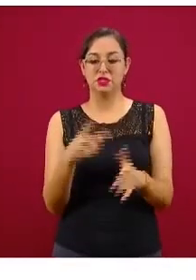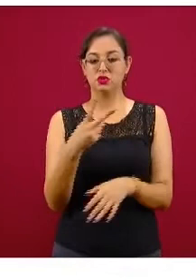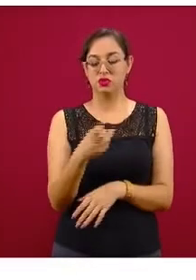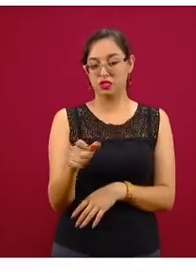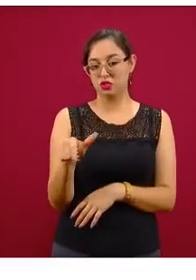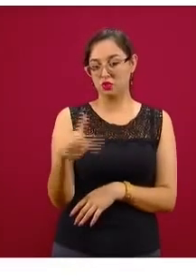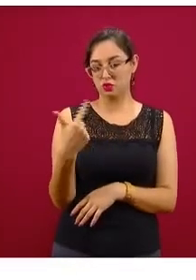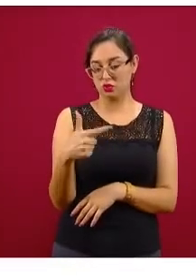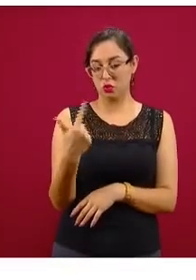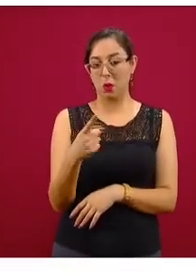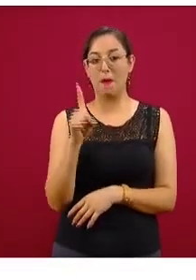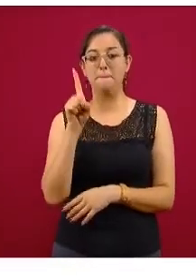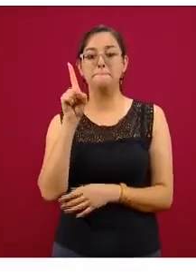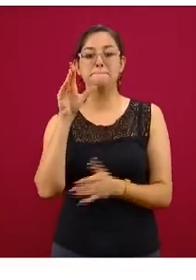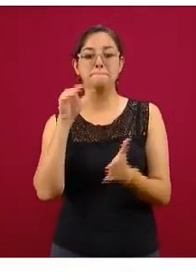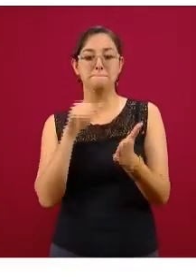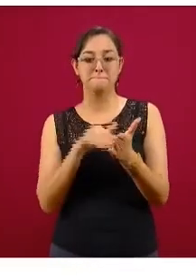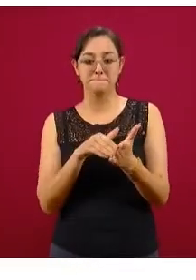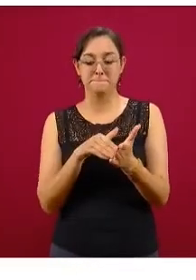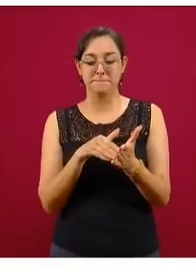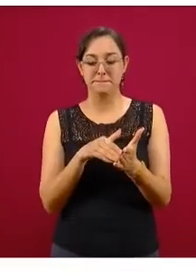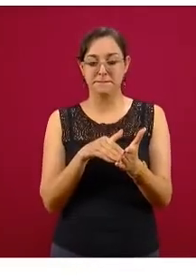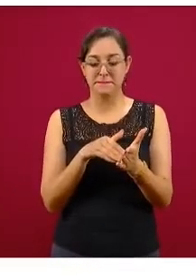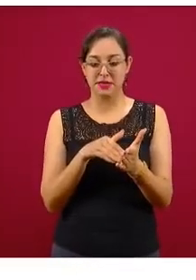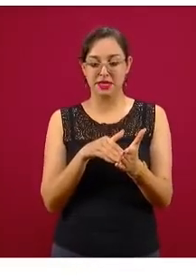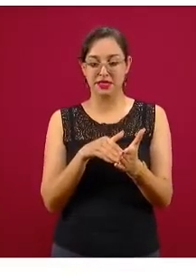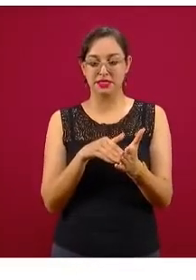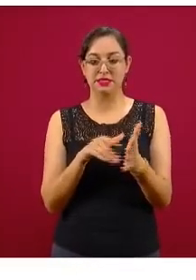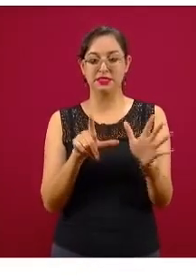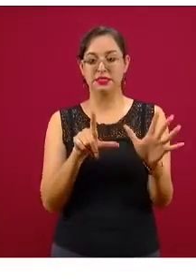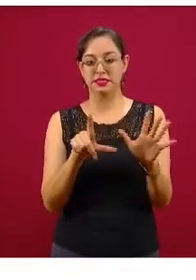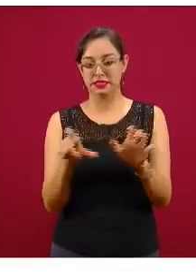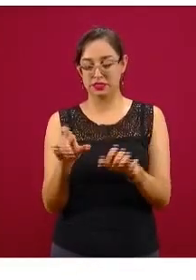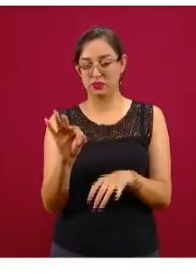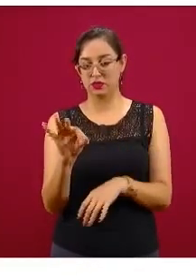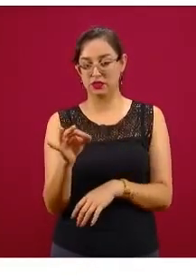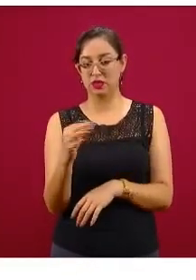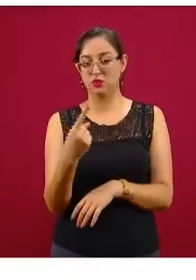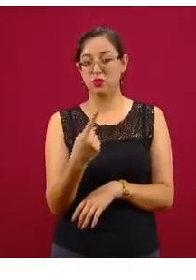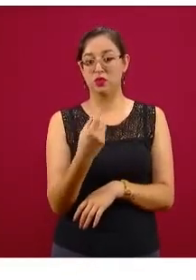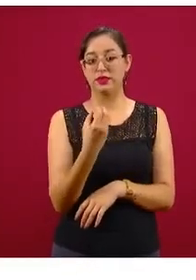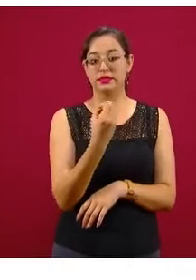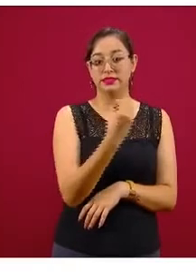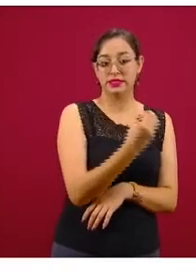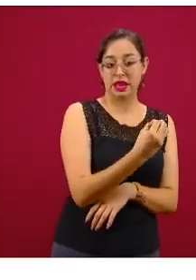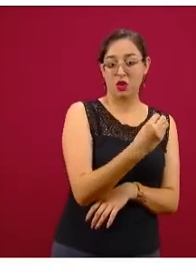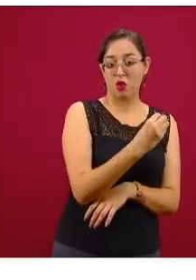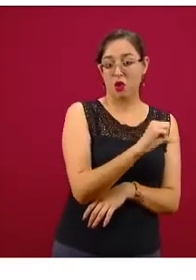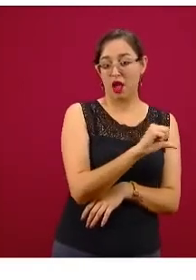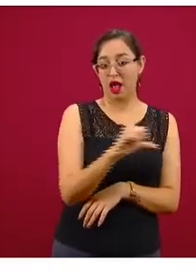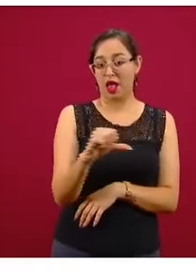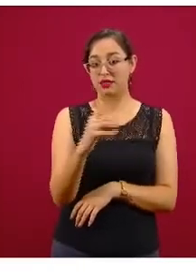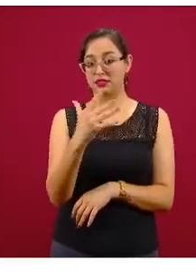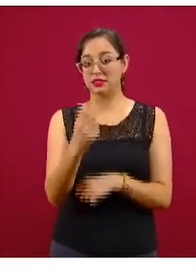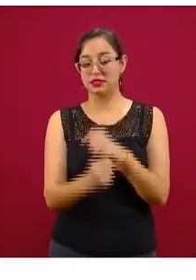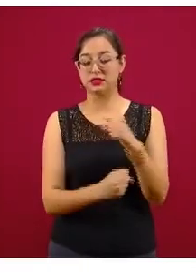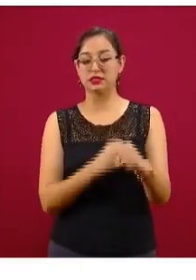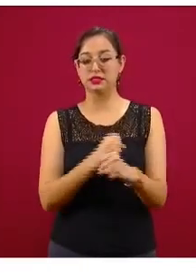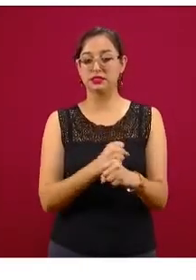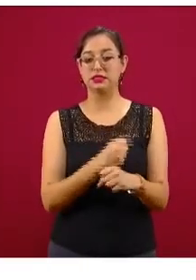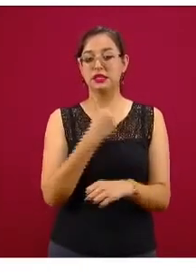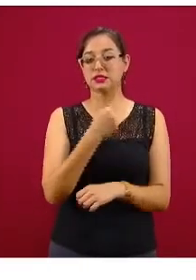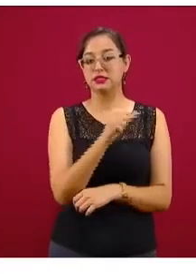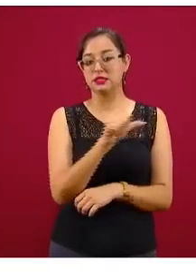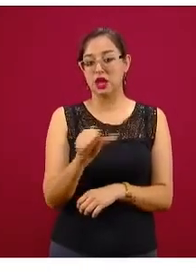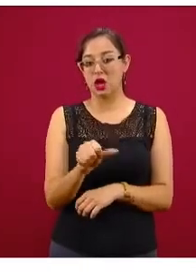741 de cero a cinco años, de cero a cinco años. De 11 a, de